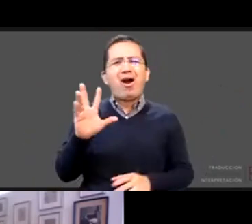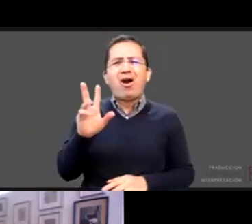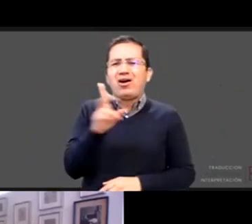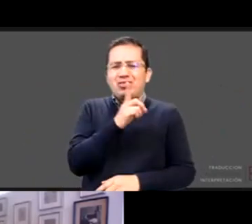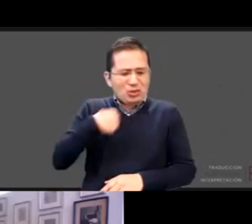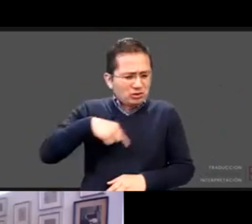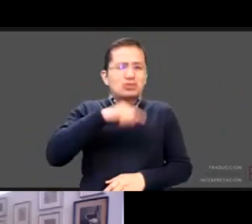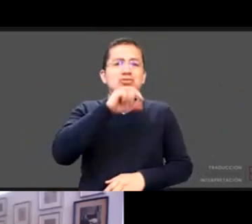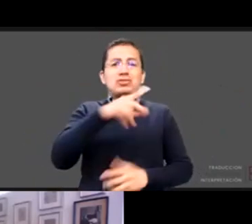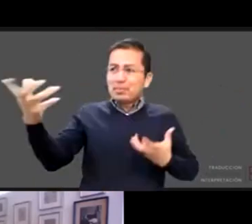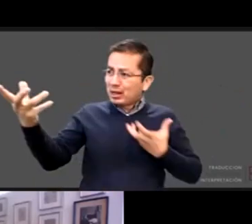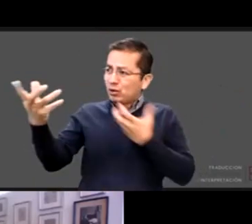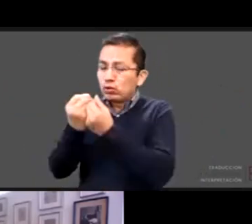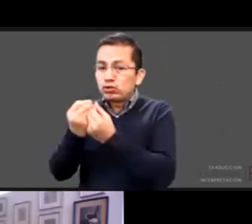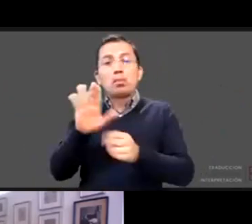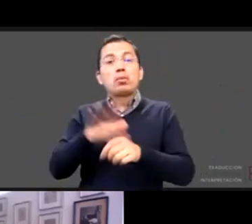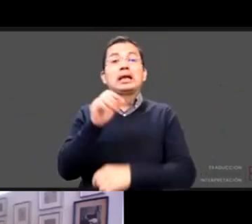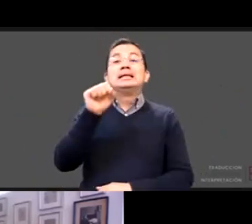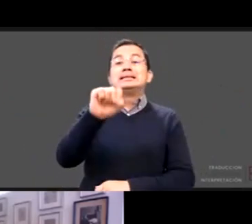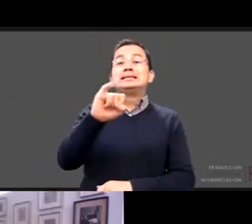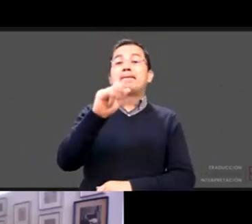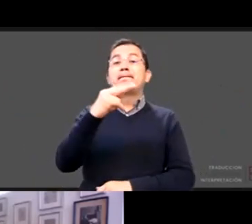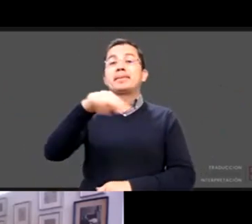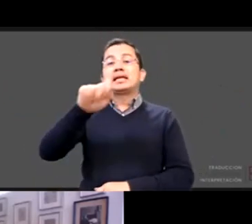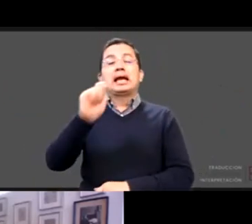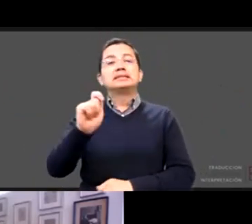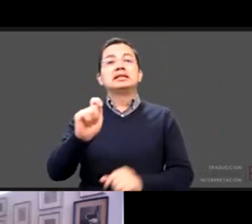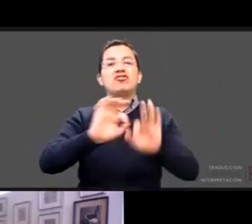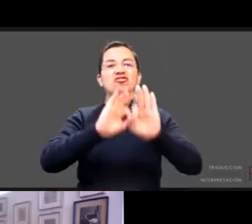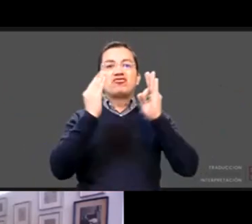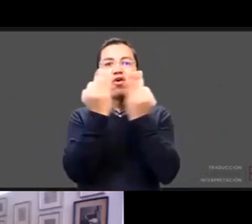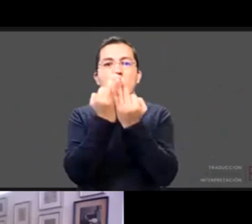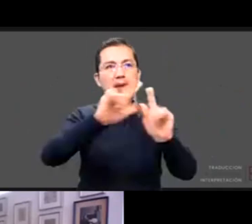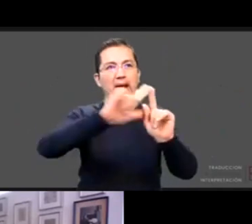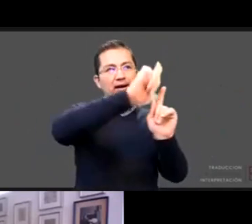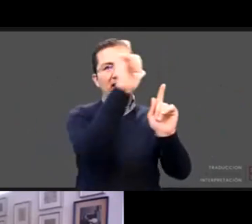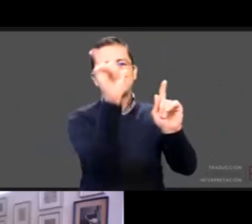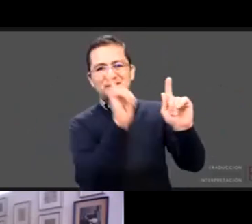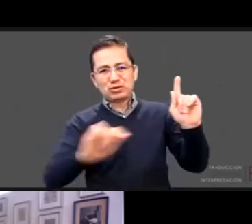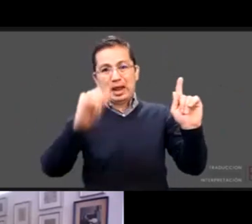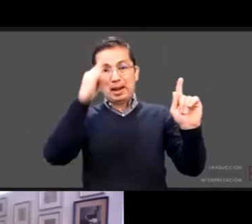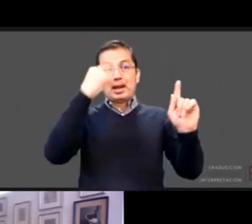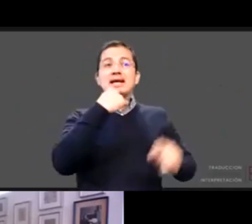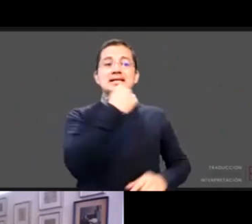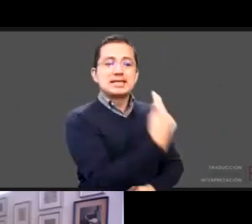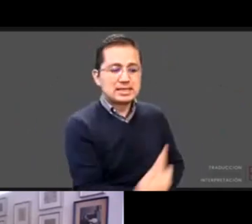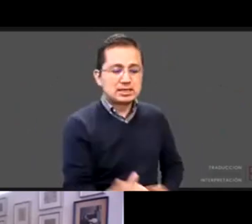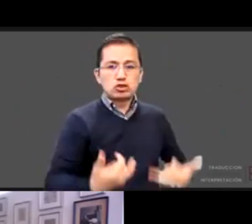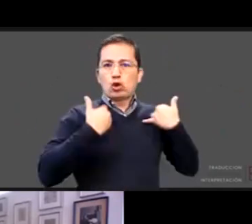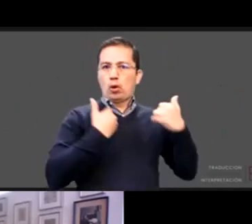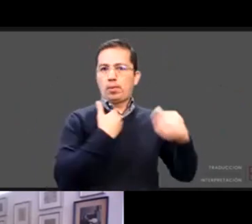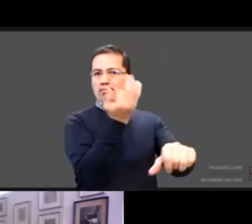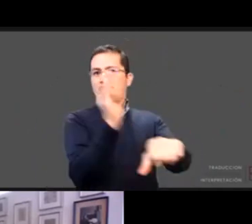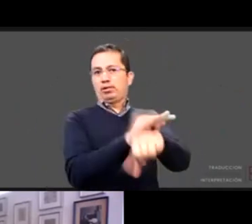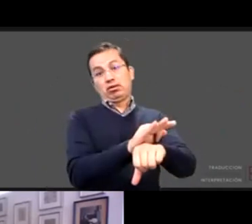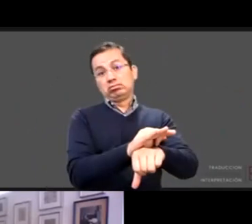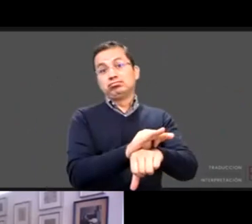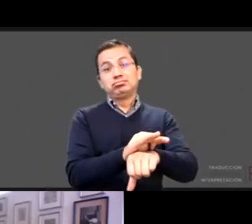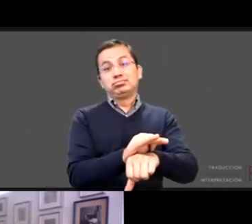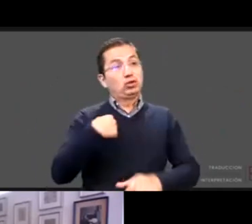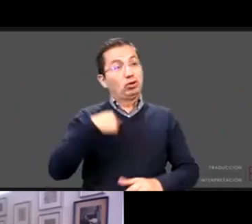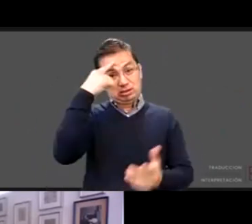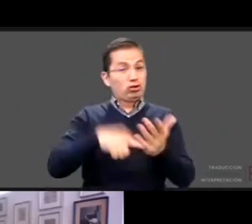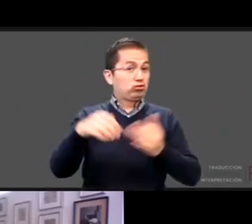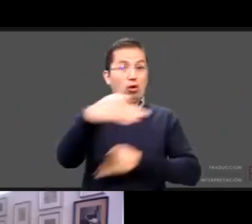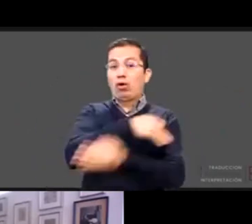sistema nacional de protección de niños, niñas y adolescentes y todos nosotros deberíamos de unirnos para ayudar a que México sea el mejor país para que los niños